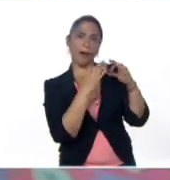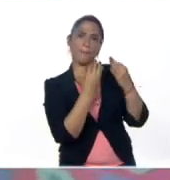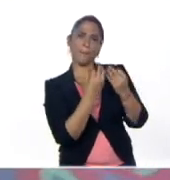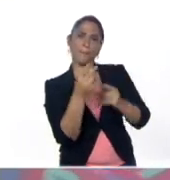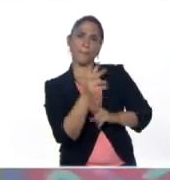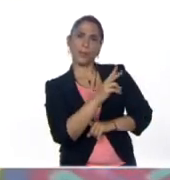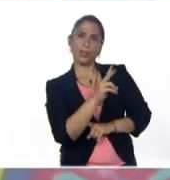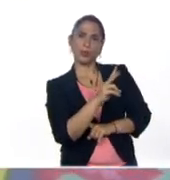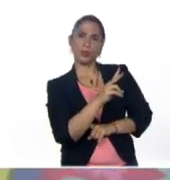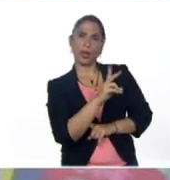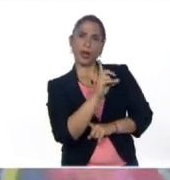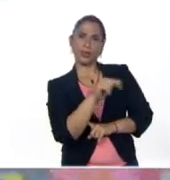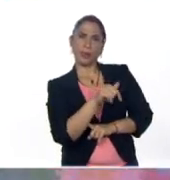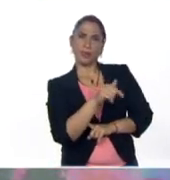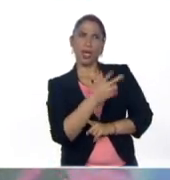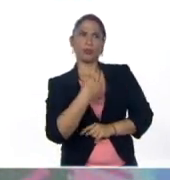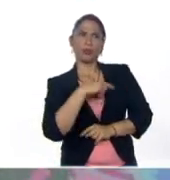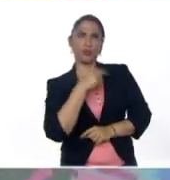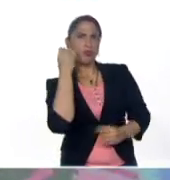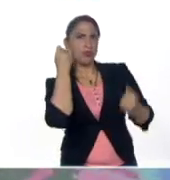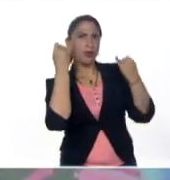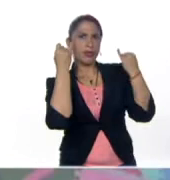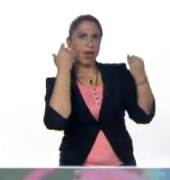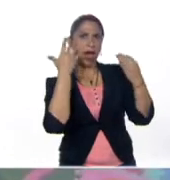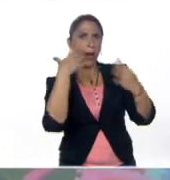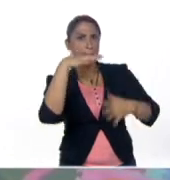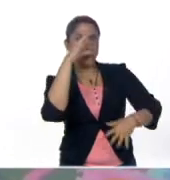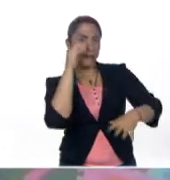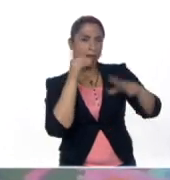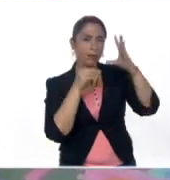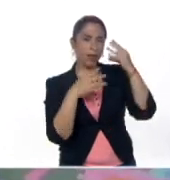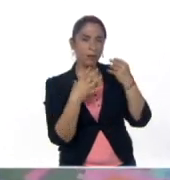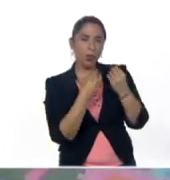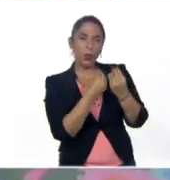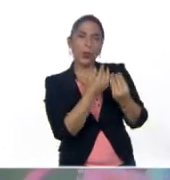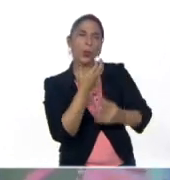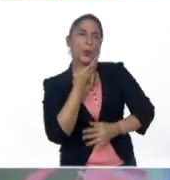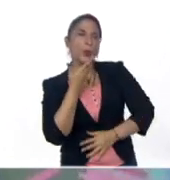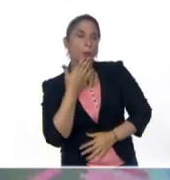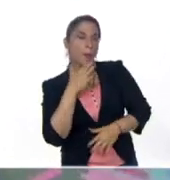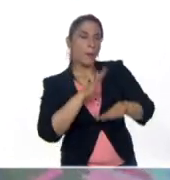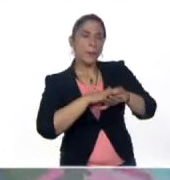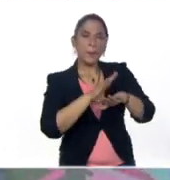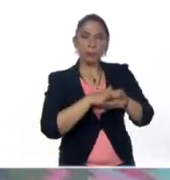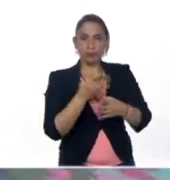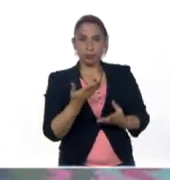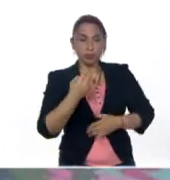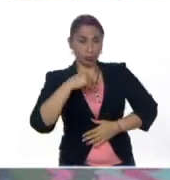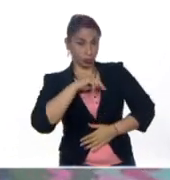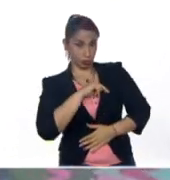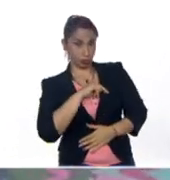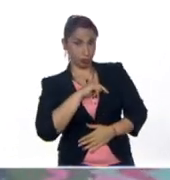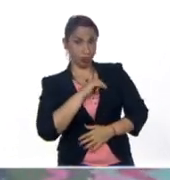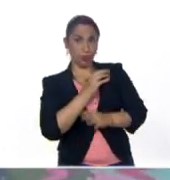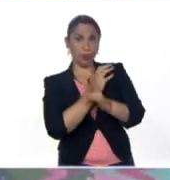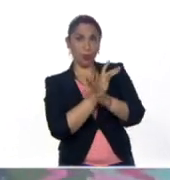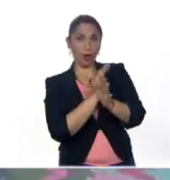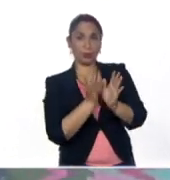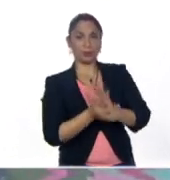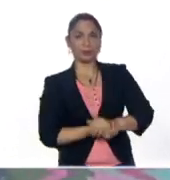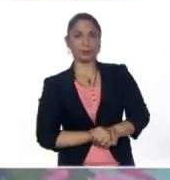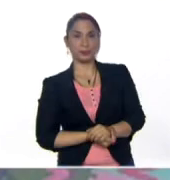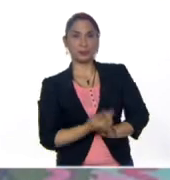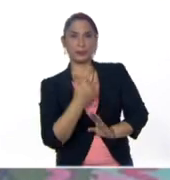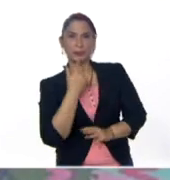venezolana. Y la idea es que nosotros aprendamos juntos. ¿Y qué te parece si nosotros hacemos una ronda que